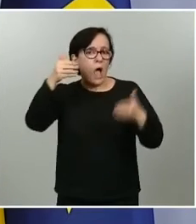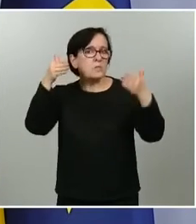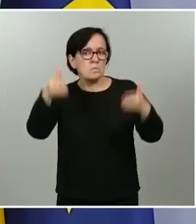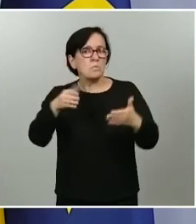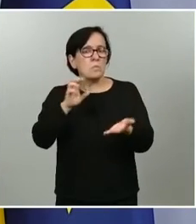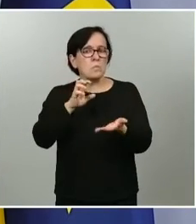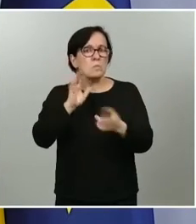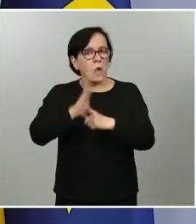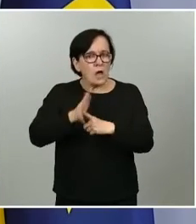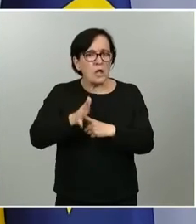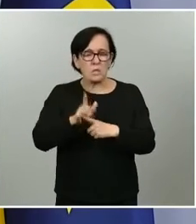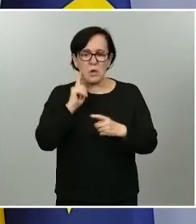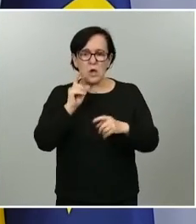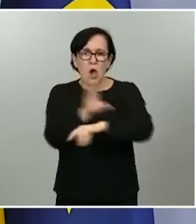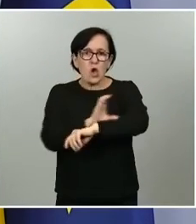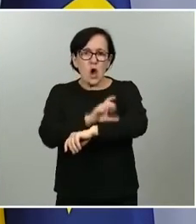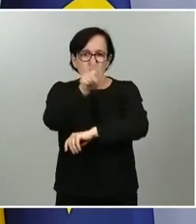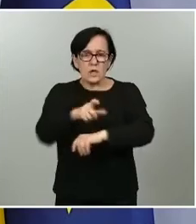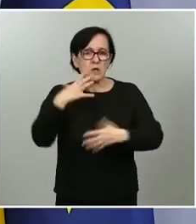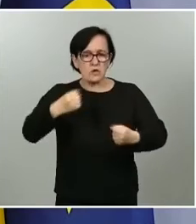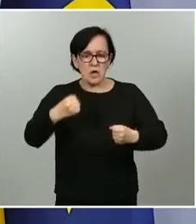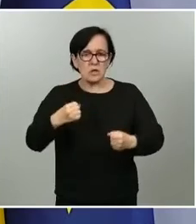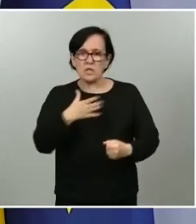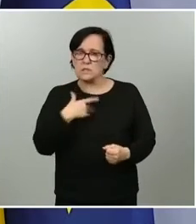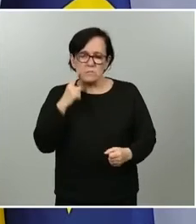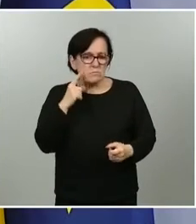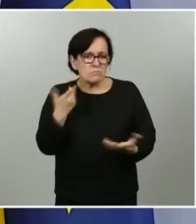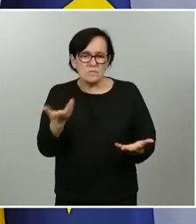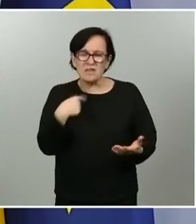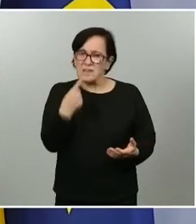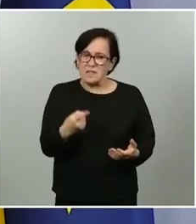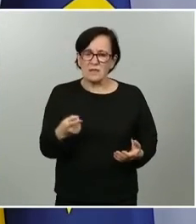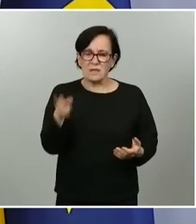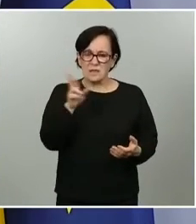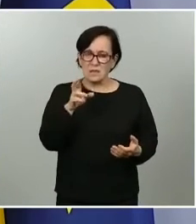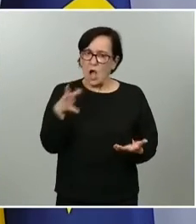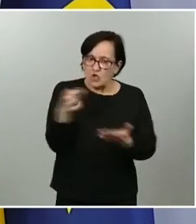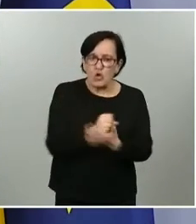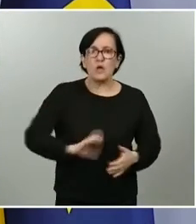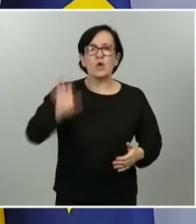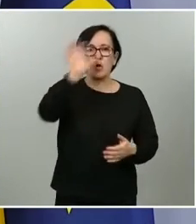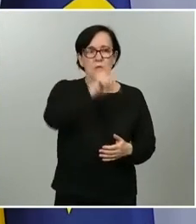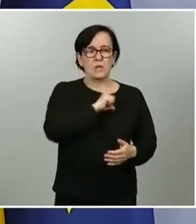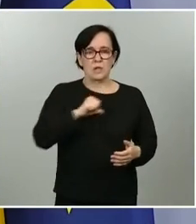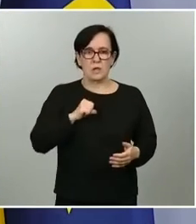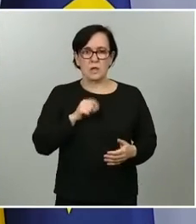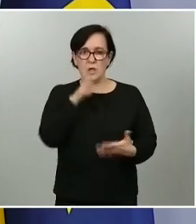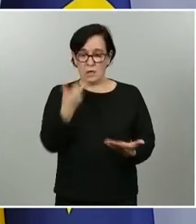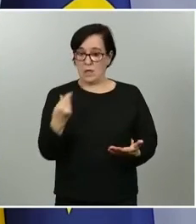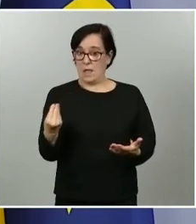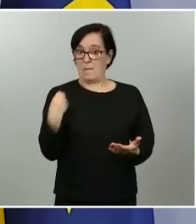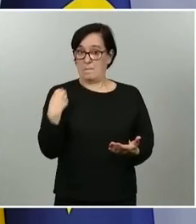consejero de Sanidad quiero destacar lo he hecho antes refiriendo a todas las comunidades autónomas esta vez puesto que la pregunta es muy